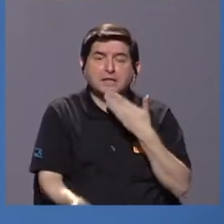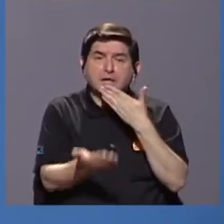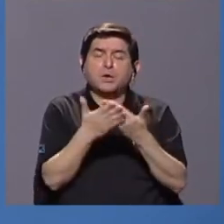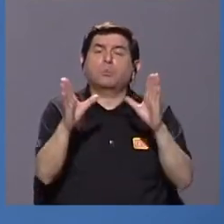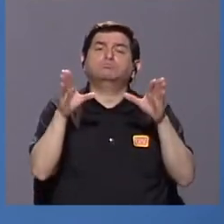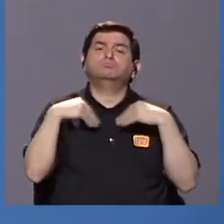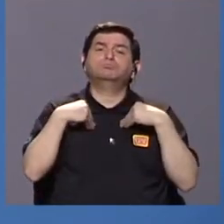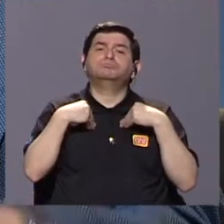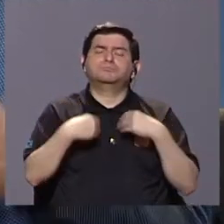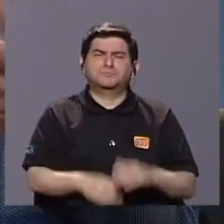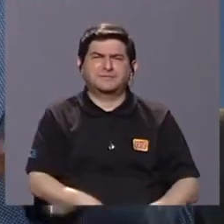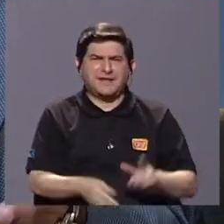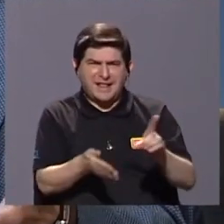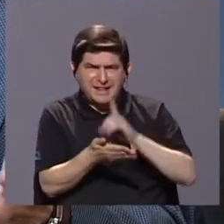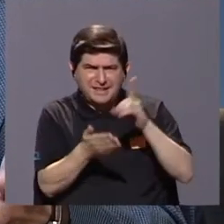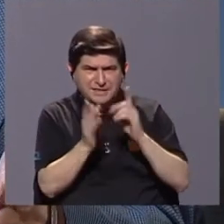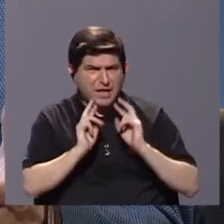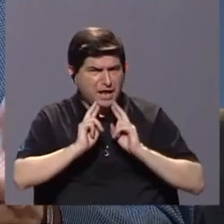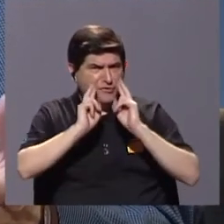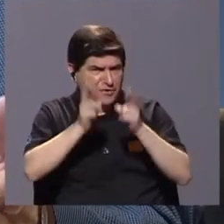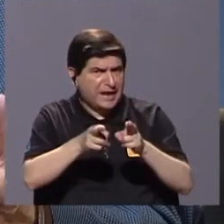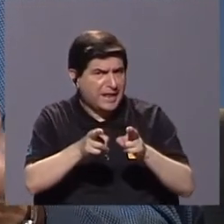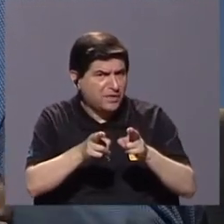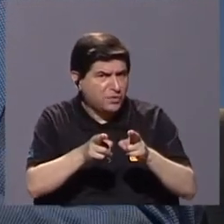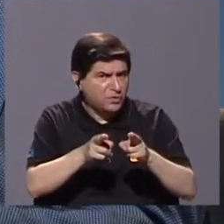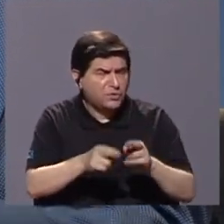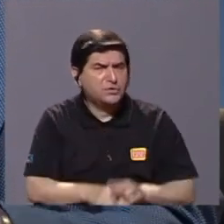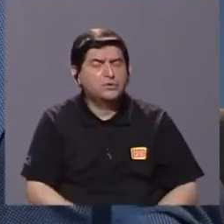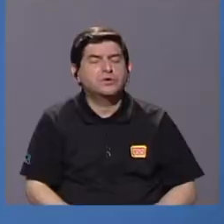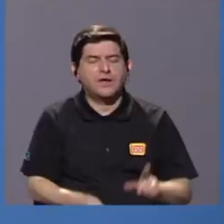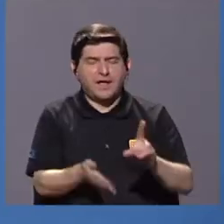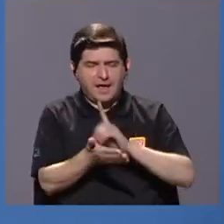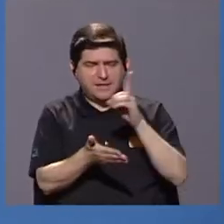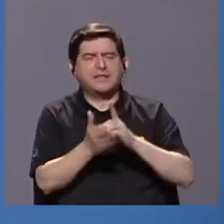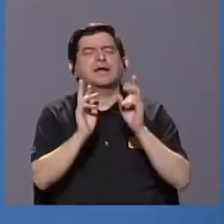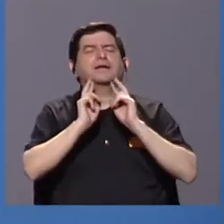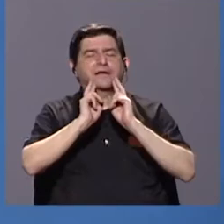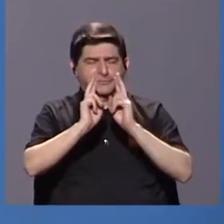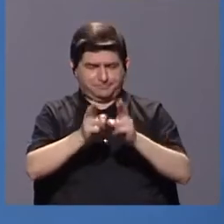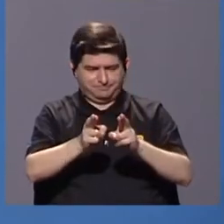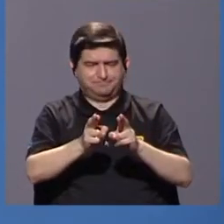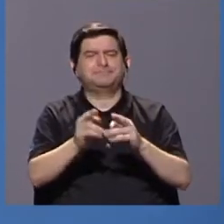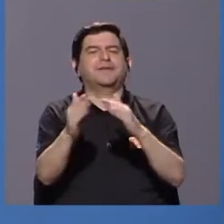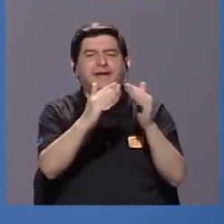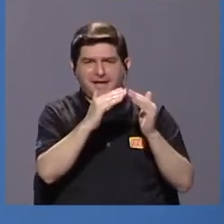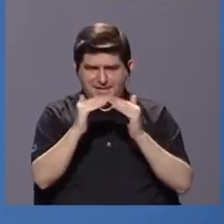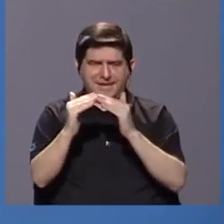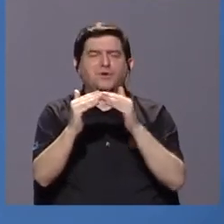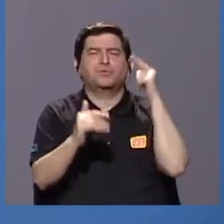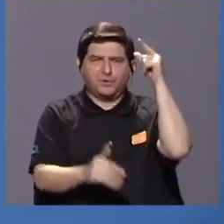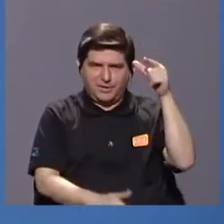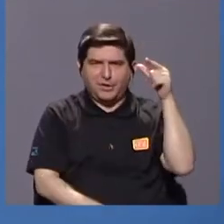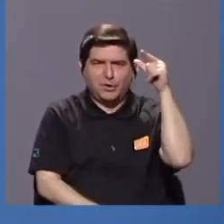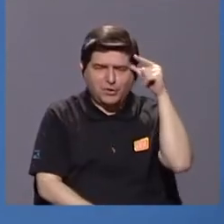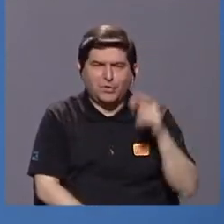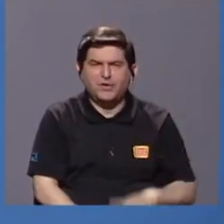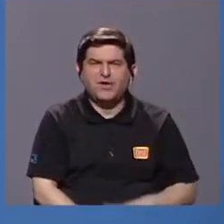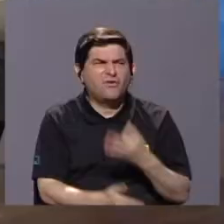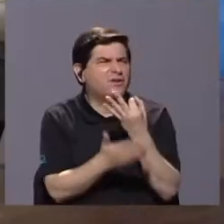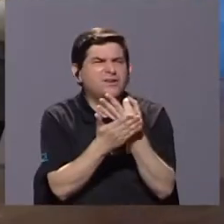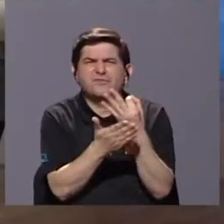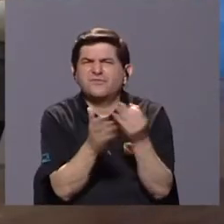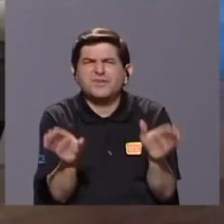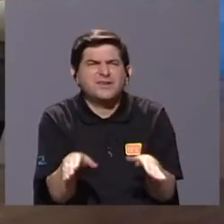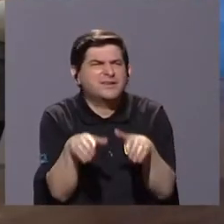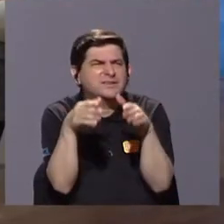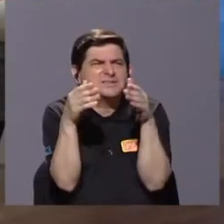aceptación, ¿verdad? Los diccionarios se les regala, obviamente. El diccionario se regala a la comunidad, por supuesto. ¿Cómo se financió este